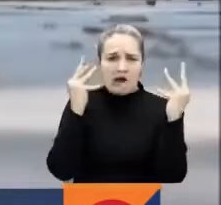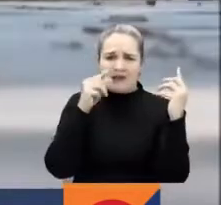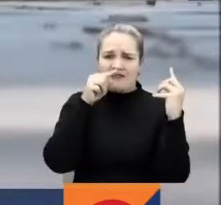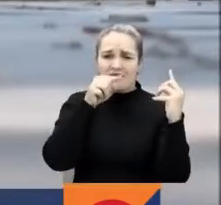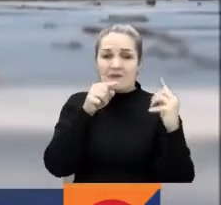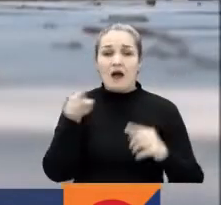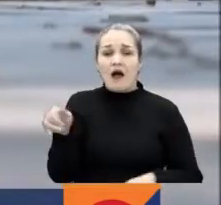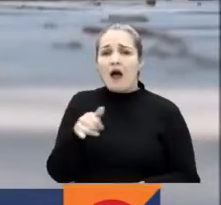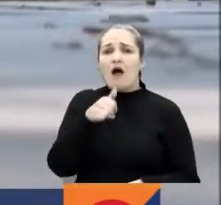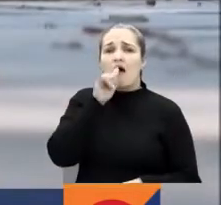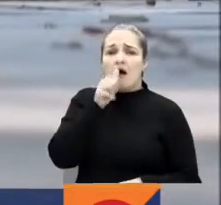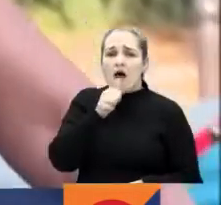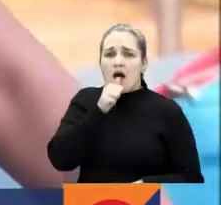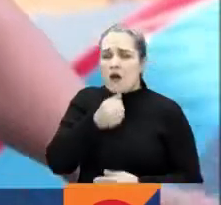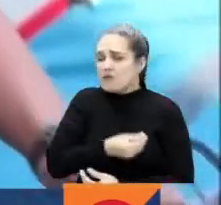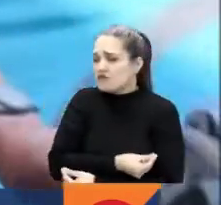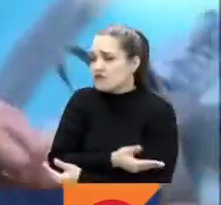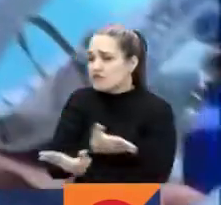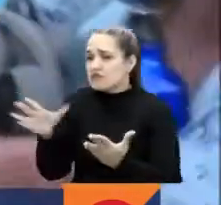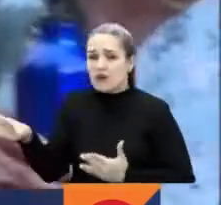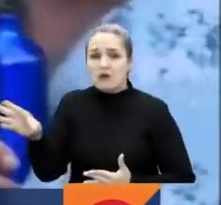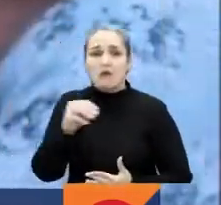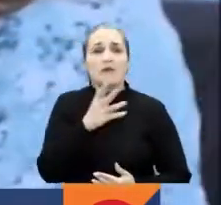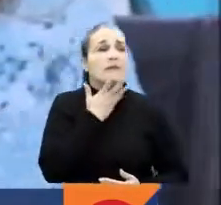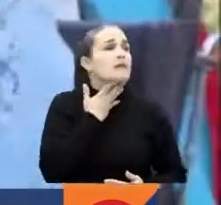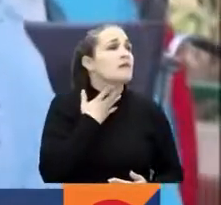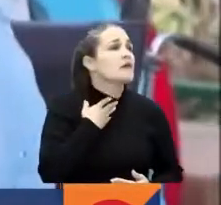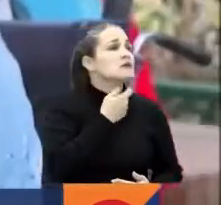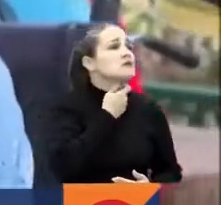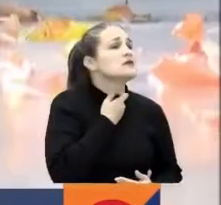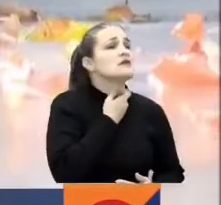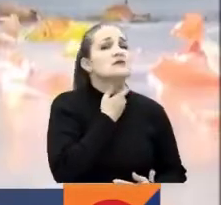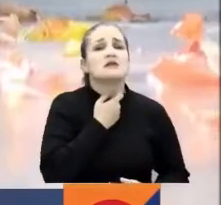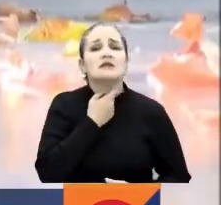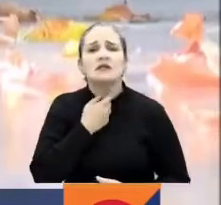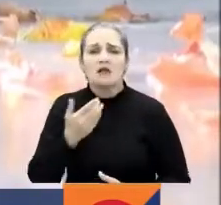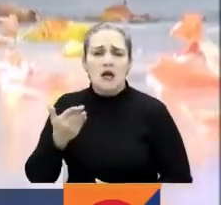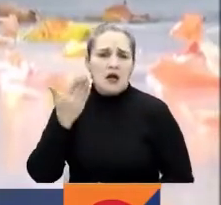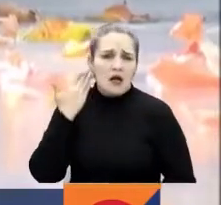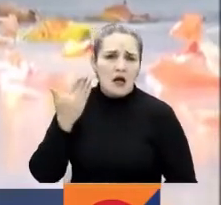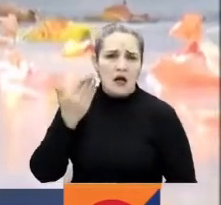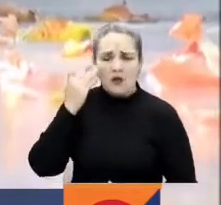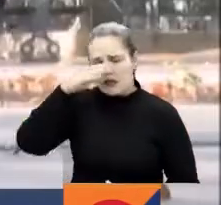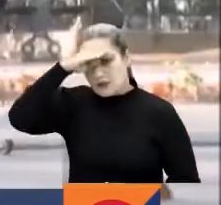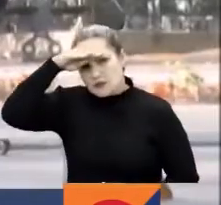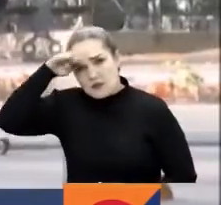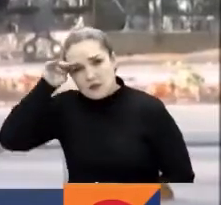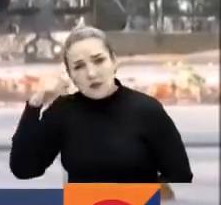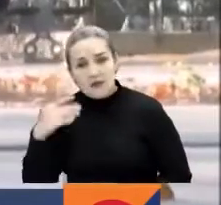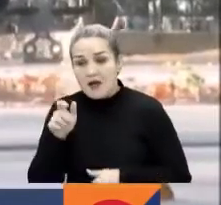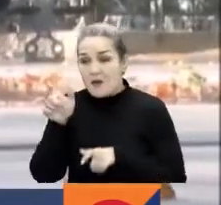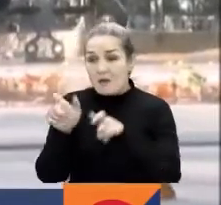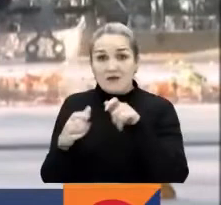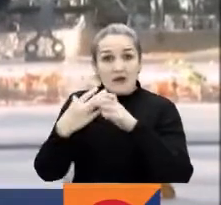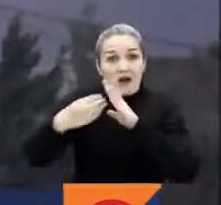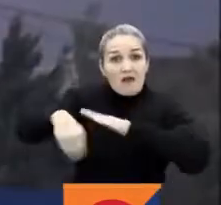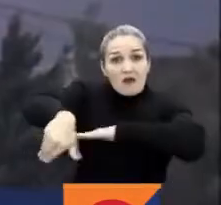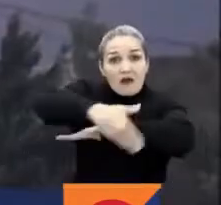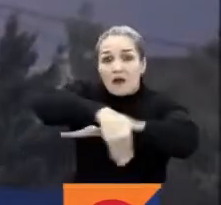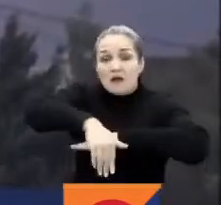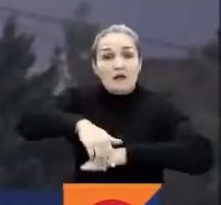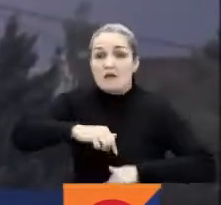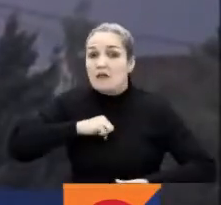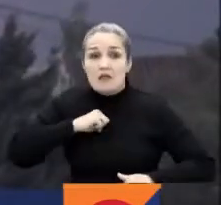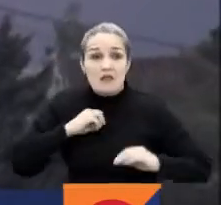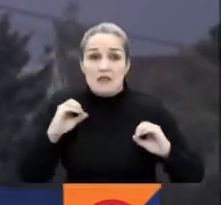.000 botellas de agua, el recurso más apetecido en el continente con las que París extiende la mano a aquellos sin hogar ante la inclemencia del sol.